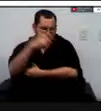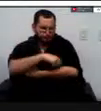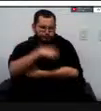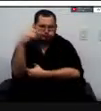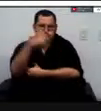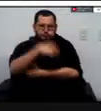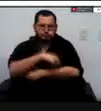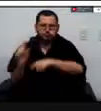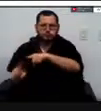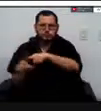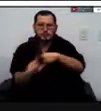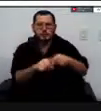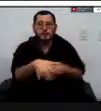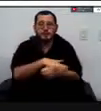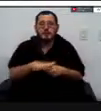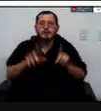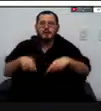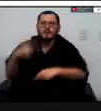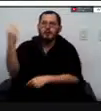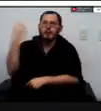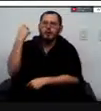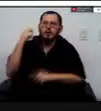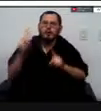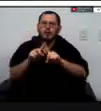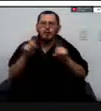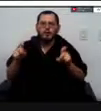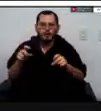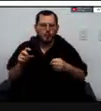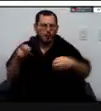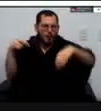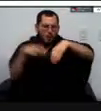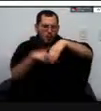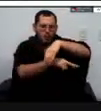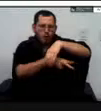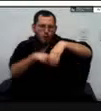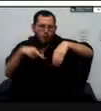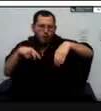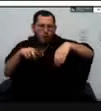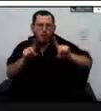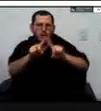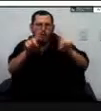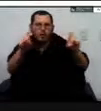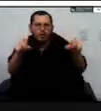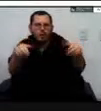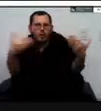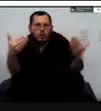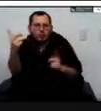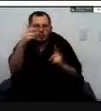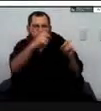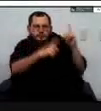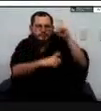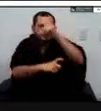y la última que salió de las reuniones con las mismas mineras es el tema de poder nosotros